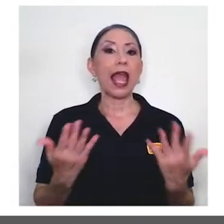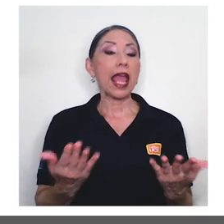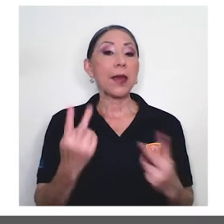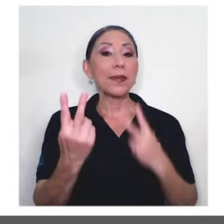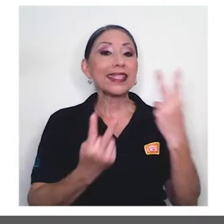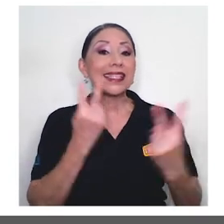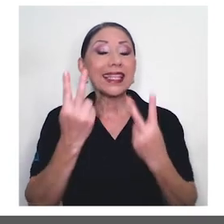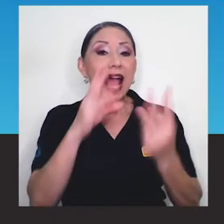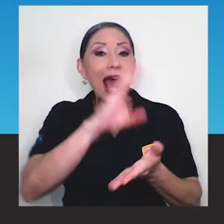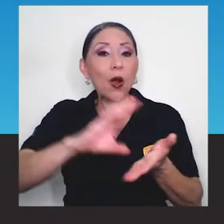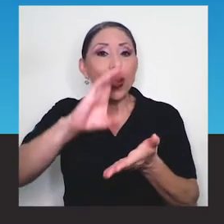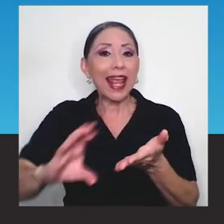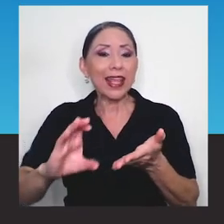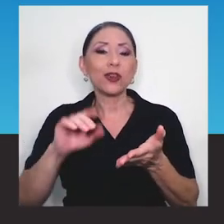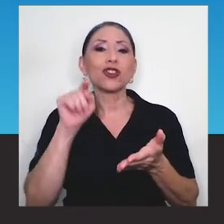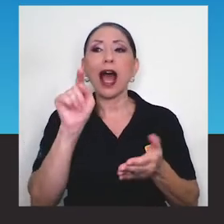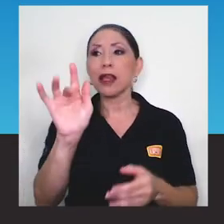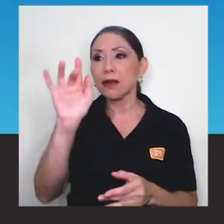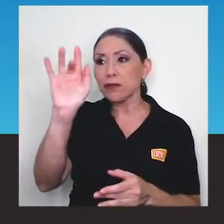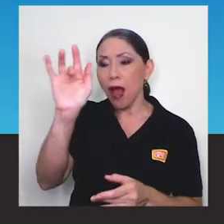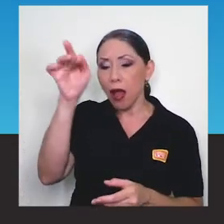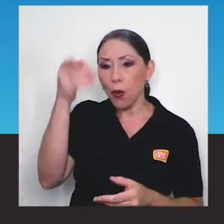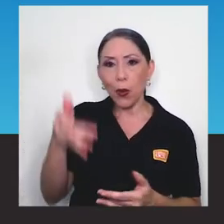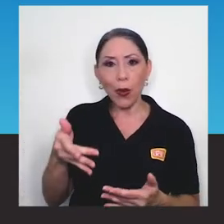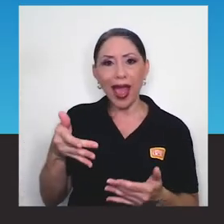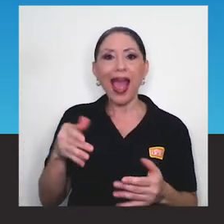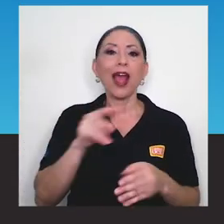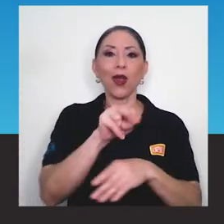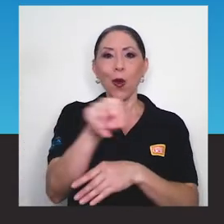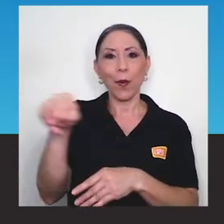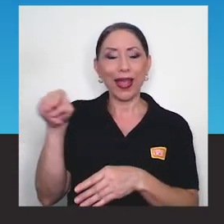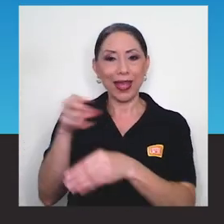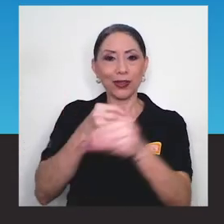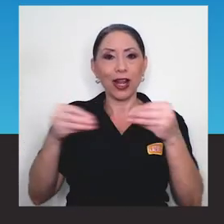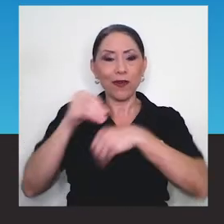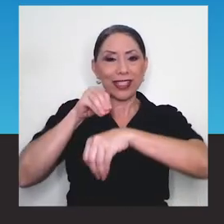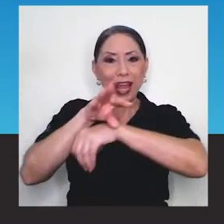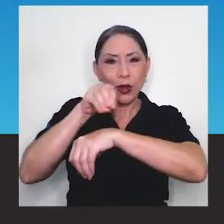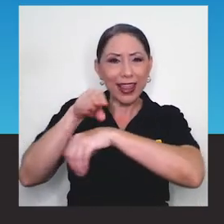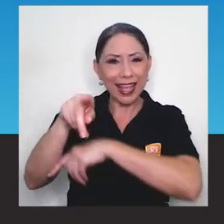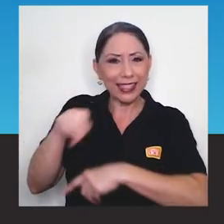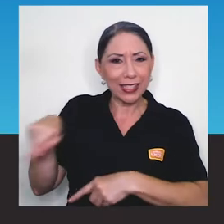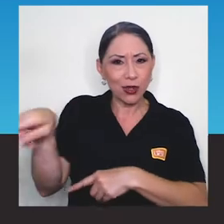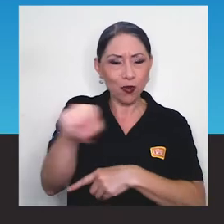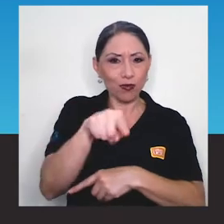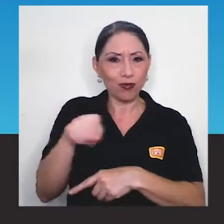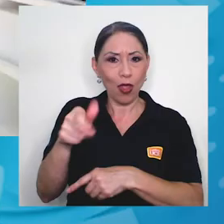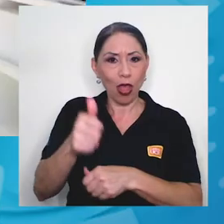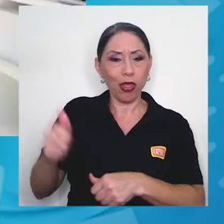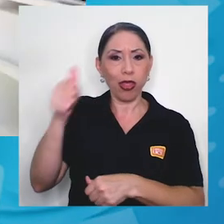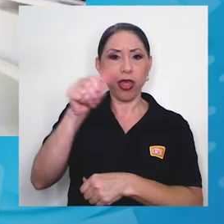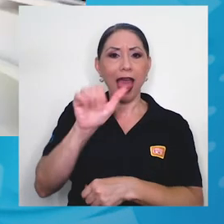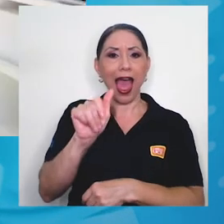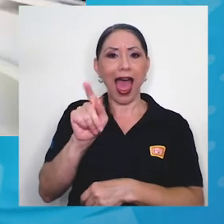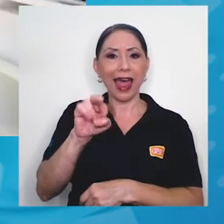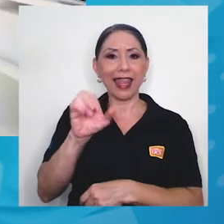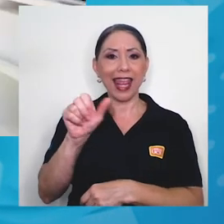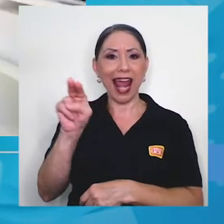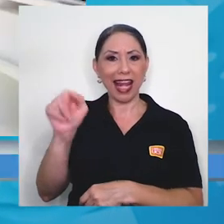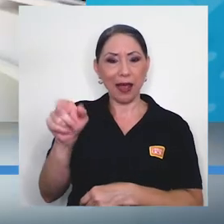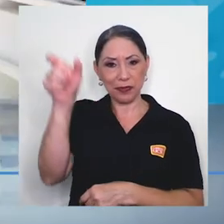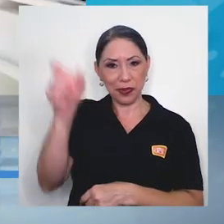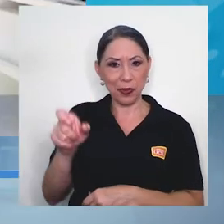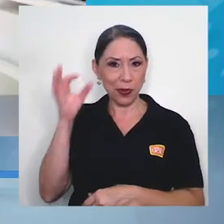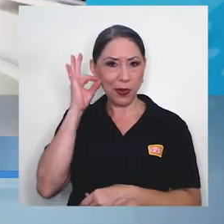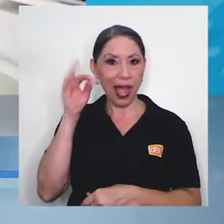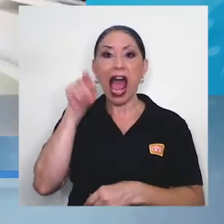colegios, que es un módulo que los compañeros de la oficina de orientación, gestionado por Adriana, donde se tiene